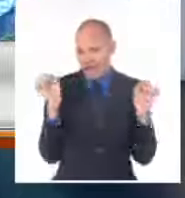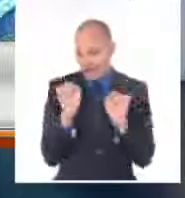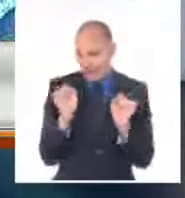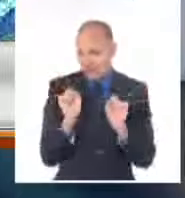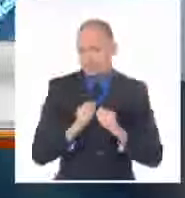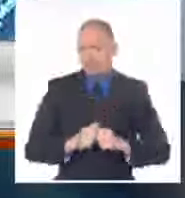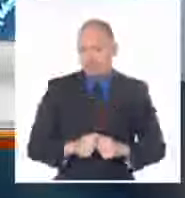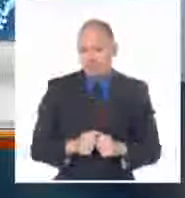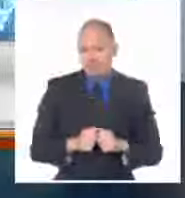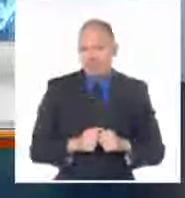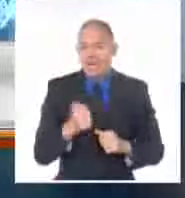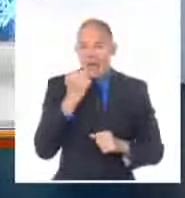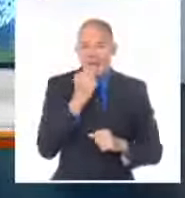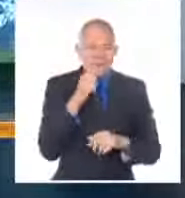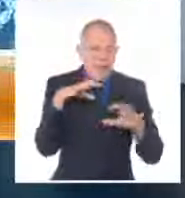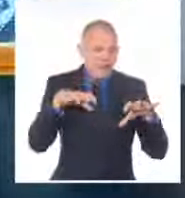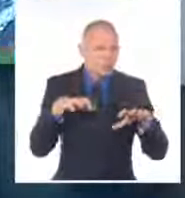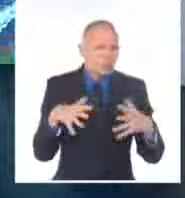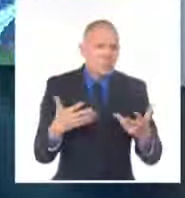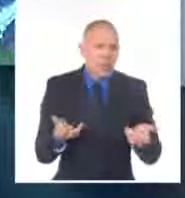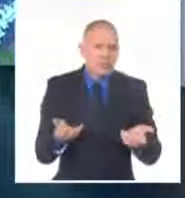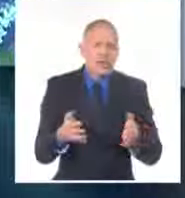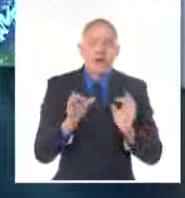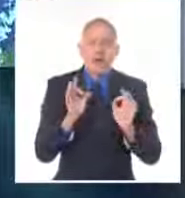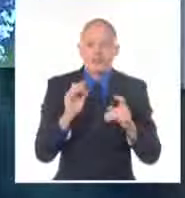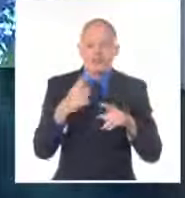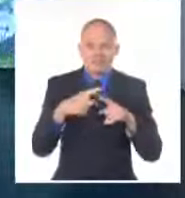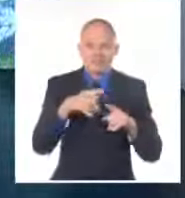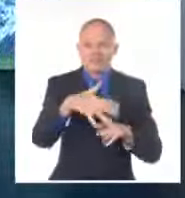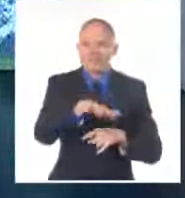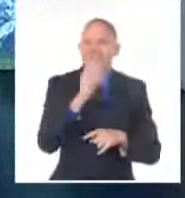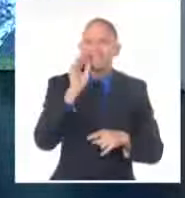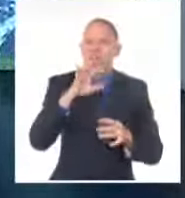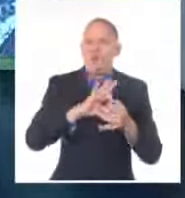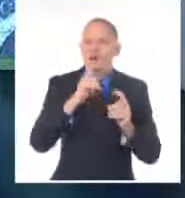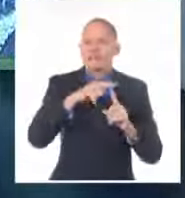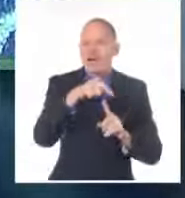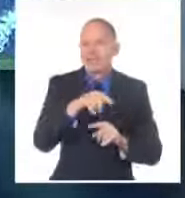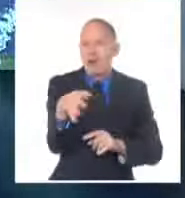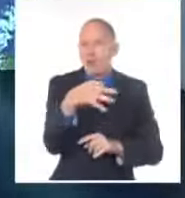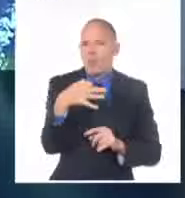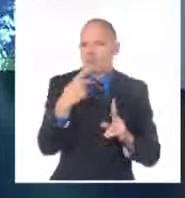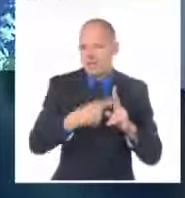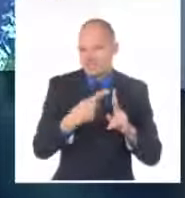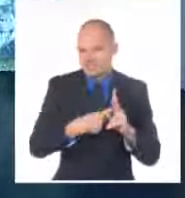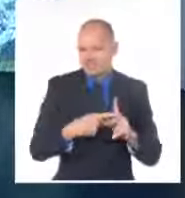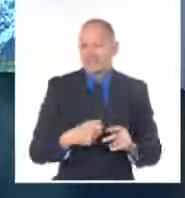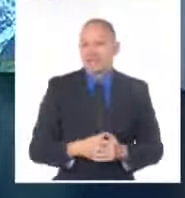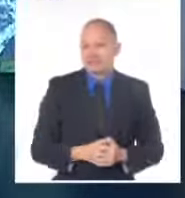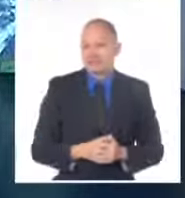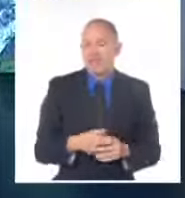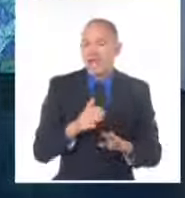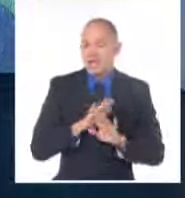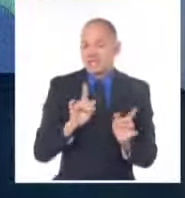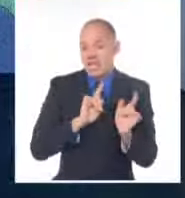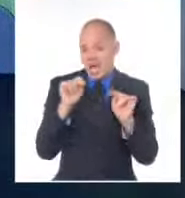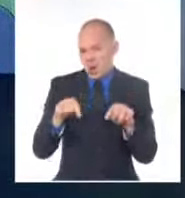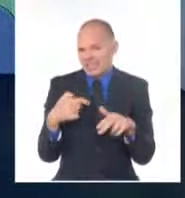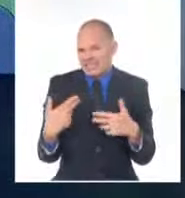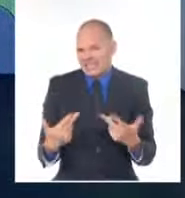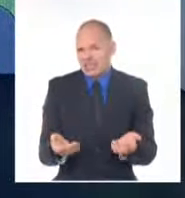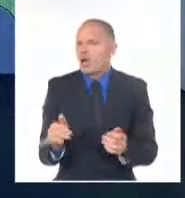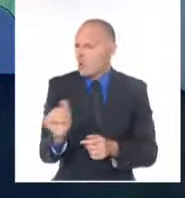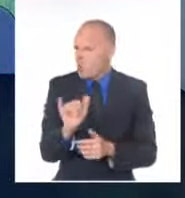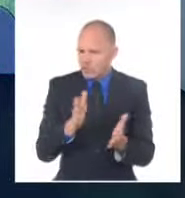...se registró en la estación meteorológica de Palenque de Ateras con 17 milímetros en Guantánamo. Para la jornada de hoy se mantendrán similares estas